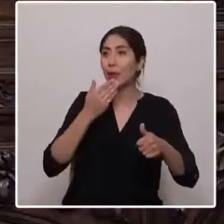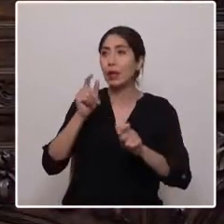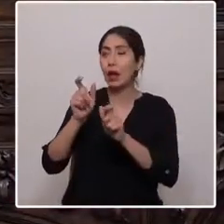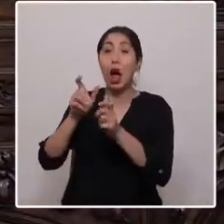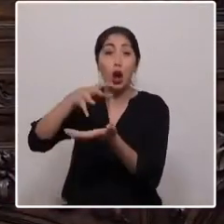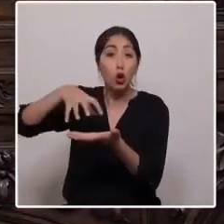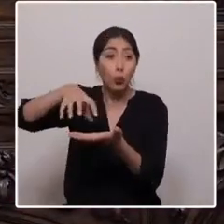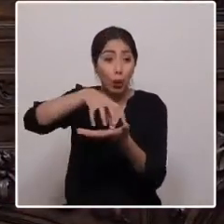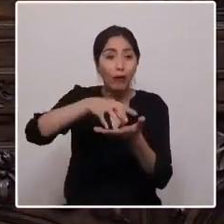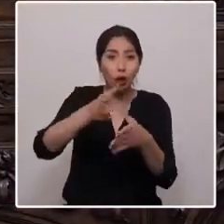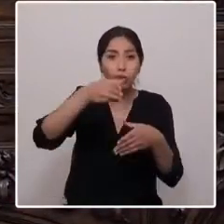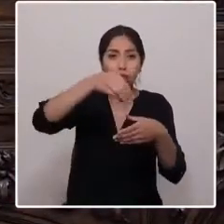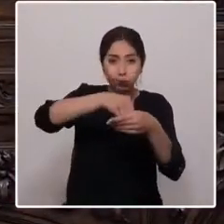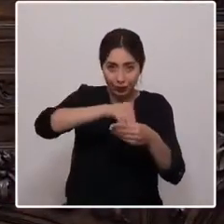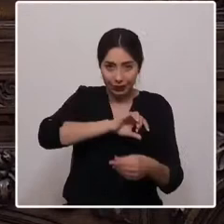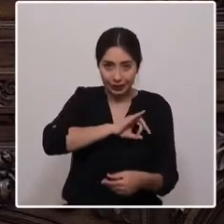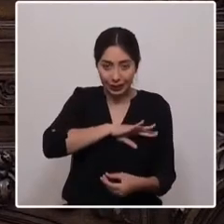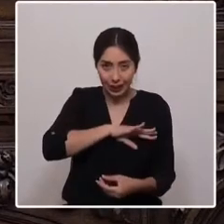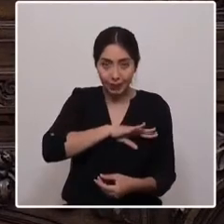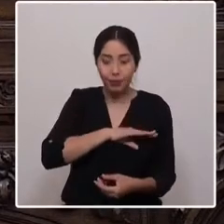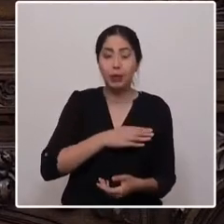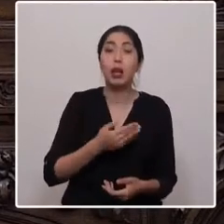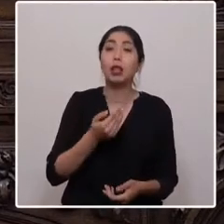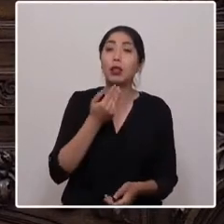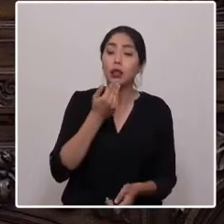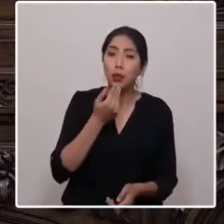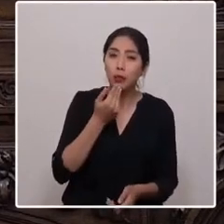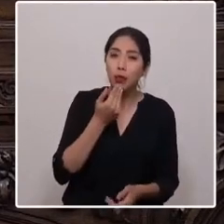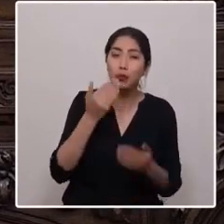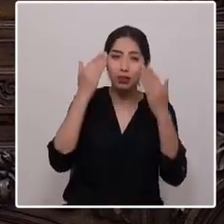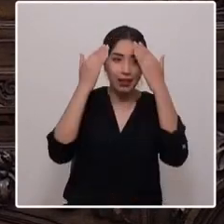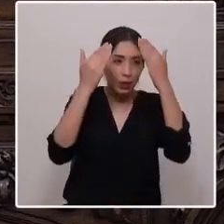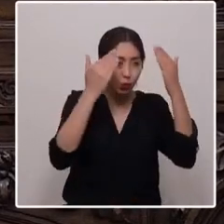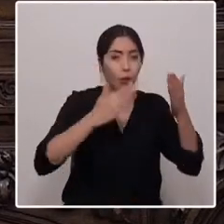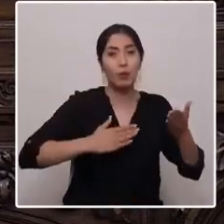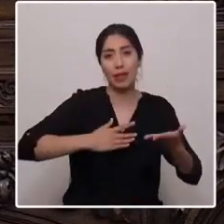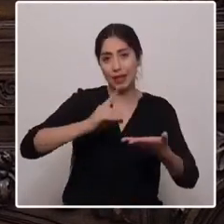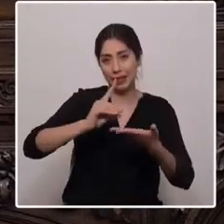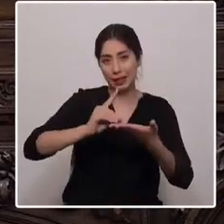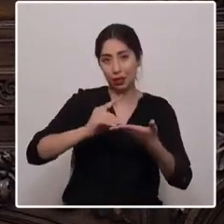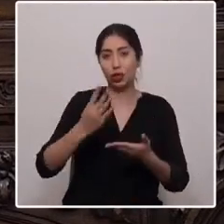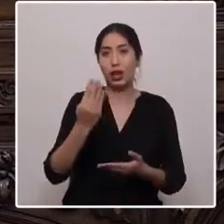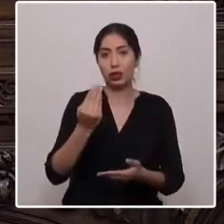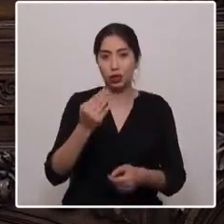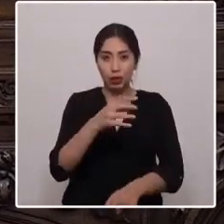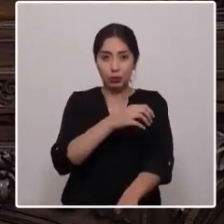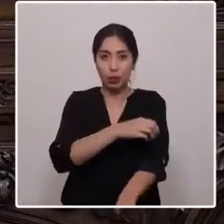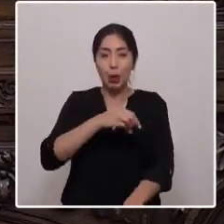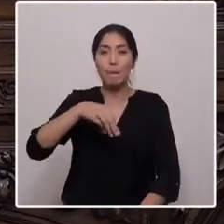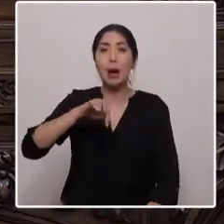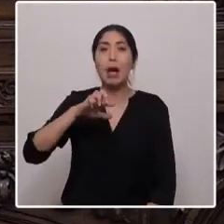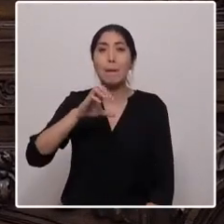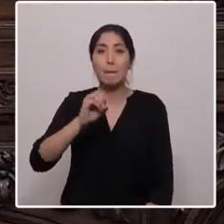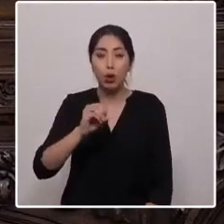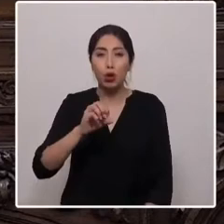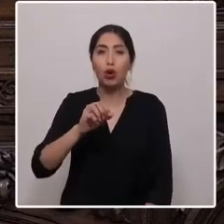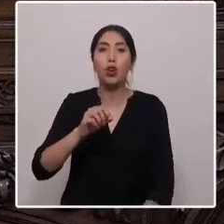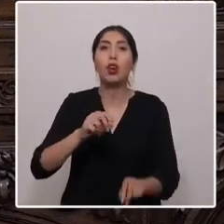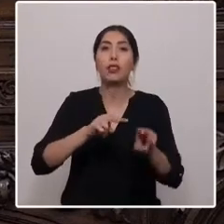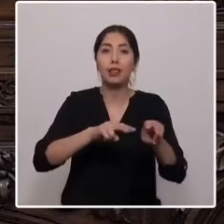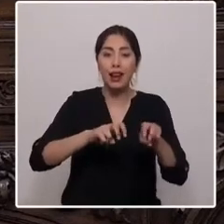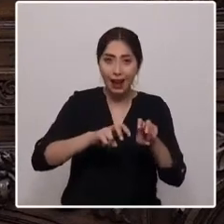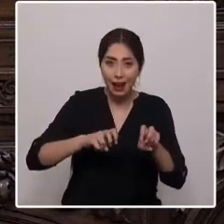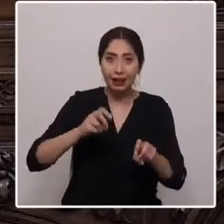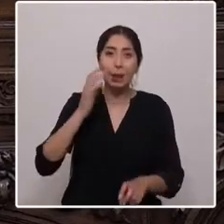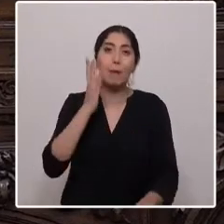También dejar un enorme saludo a mi Distrito 14, a las provincias del Maipot, a la Gante Milipilla y a toda la bancada de YouTube que nos sigue todos